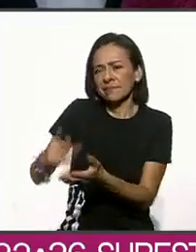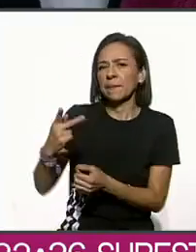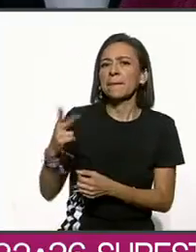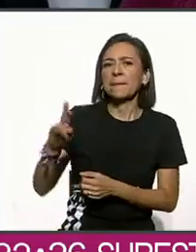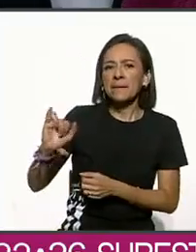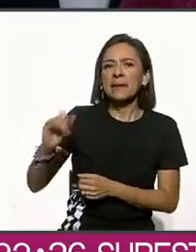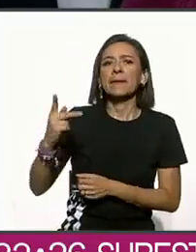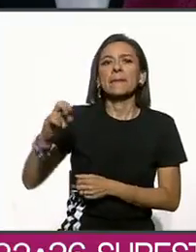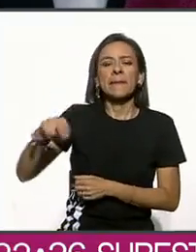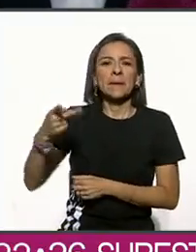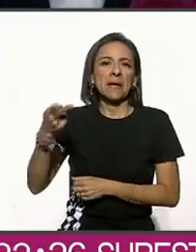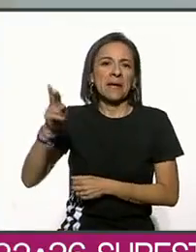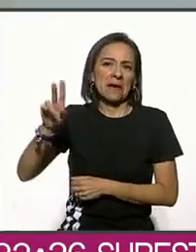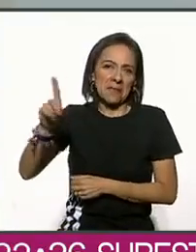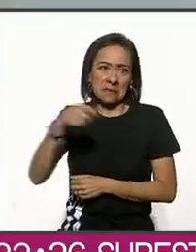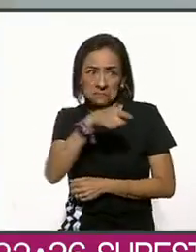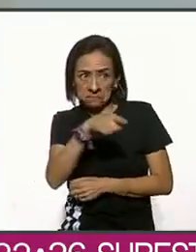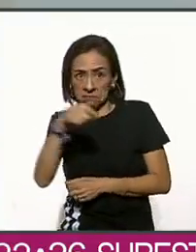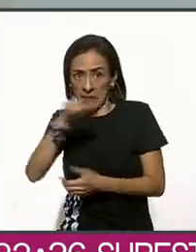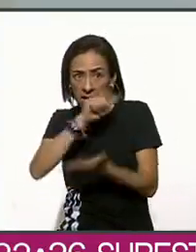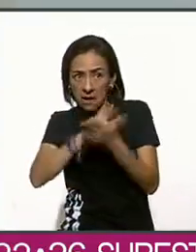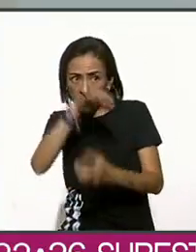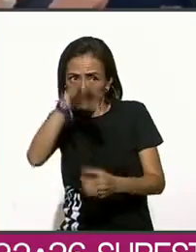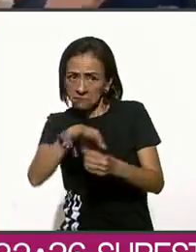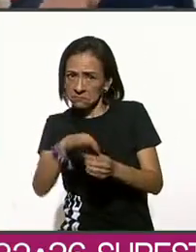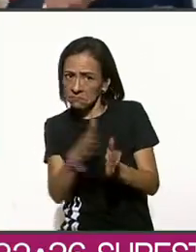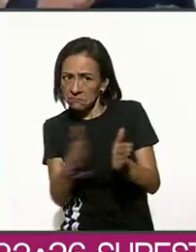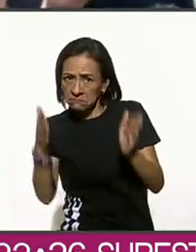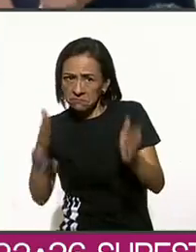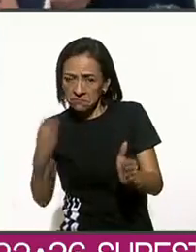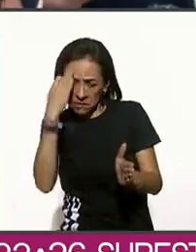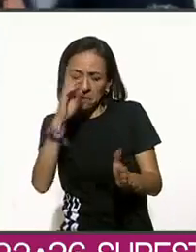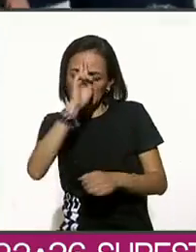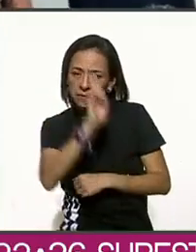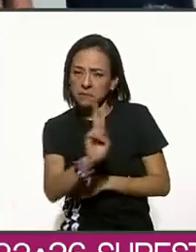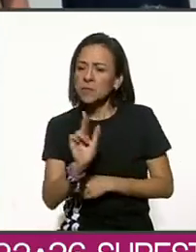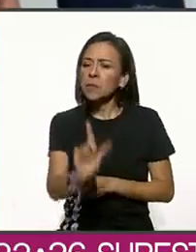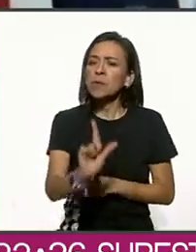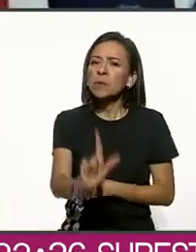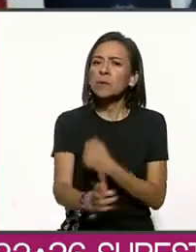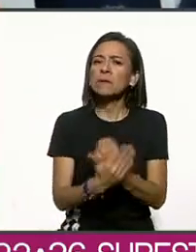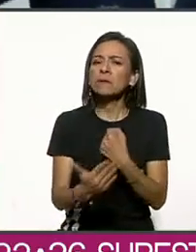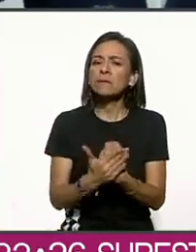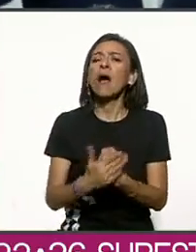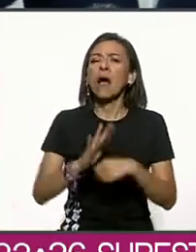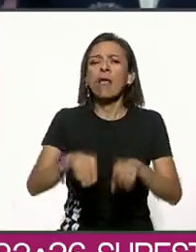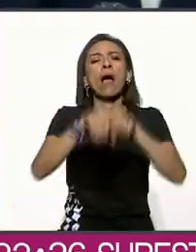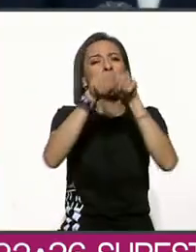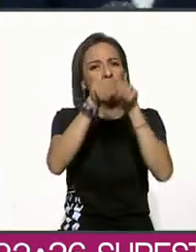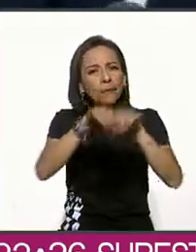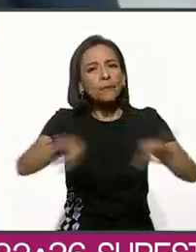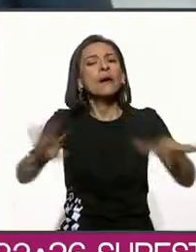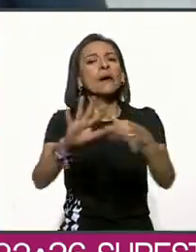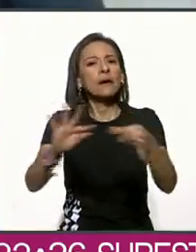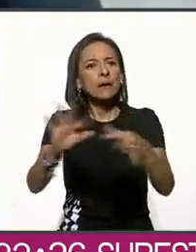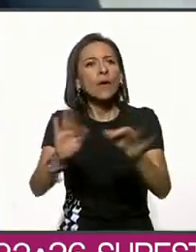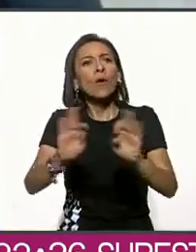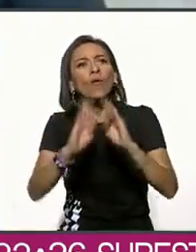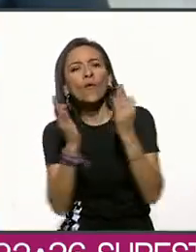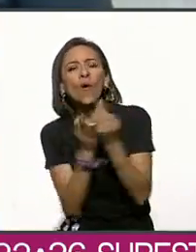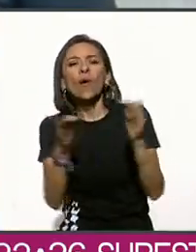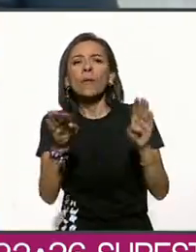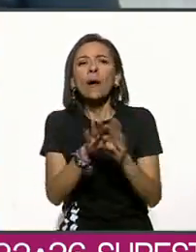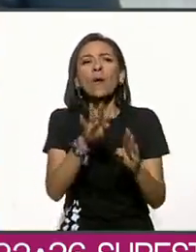tiempos que marca la ley electoral, por lo que el próximo lunes darán a conocer públicamente el método para designar a quién será su